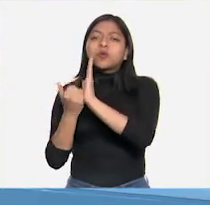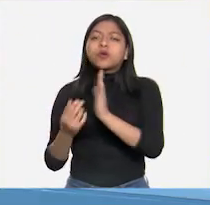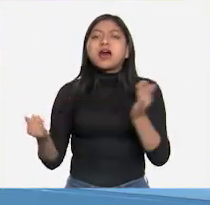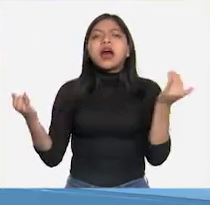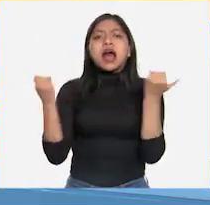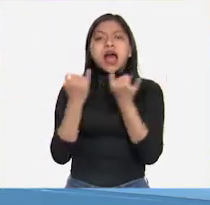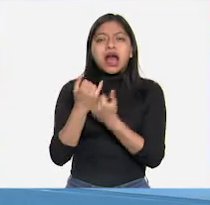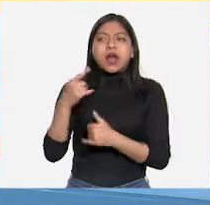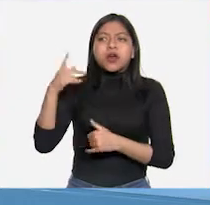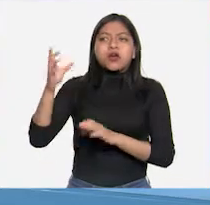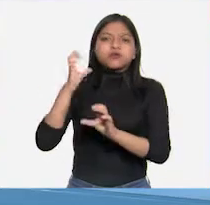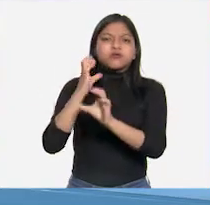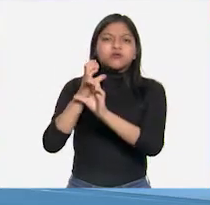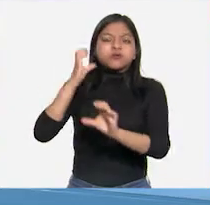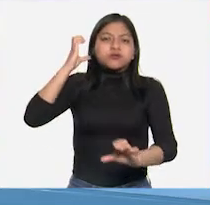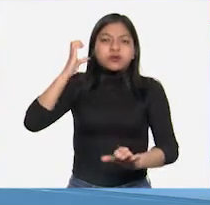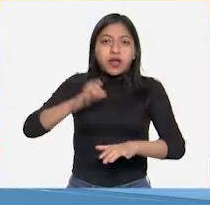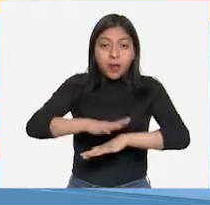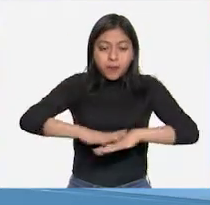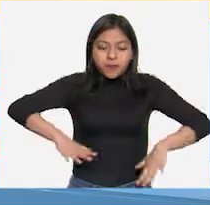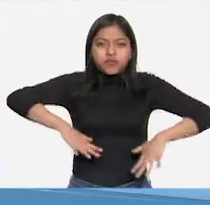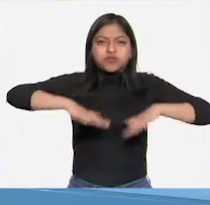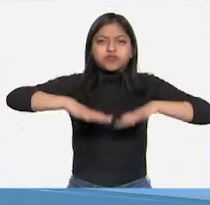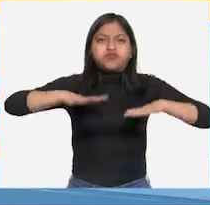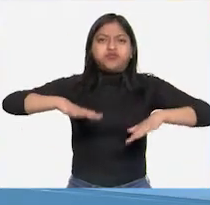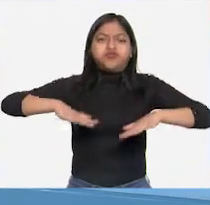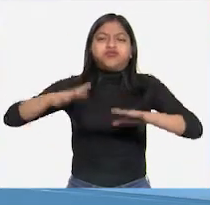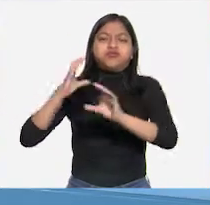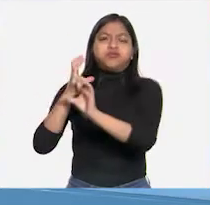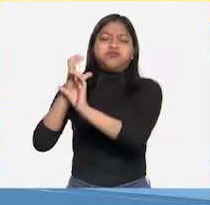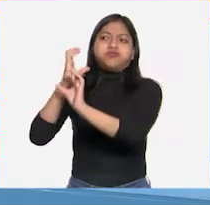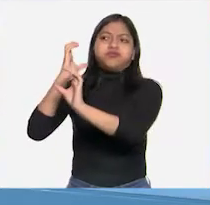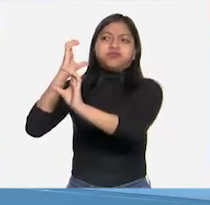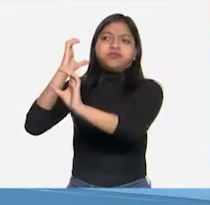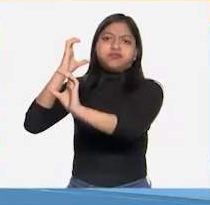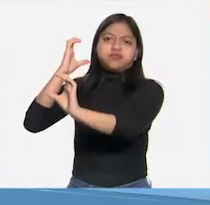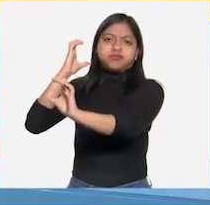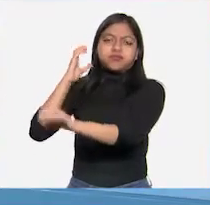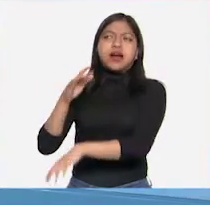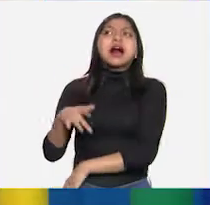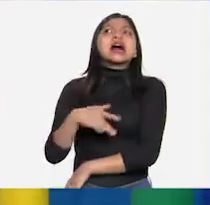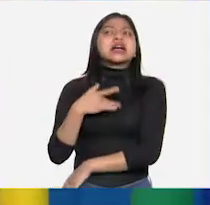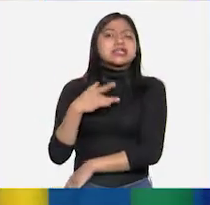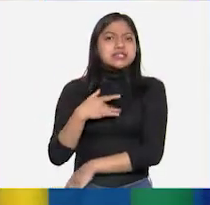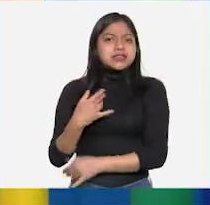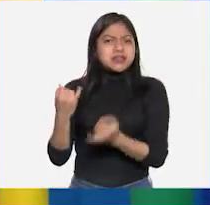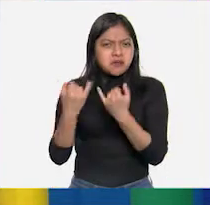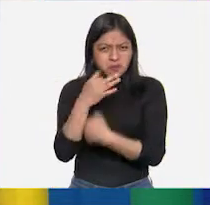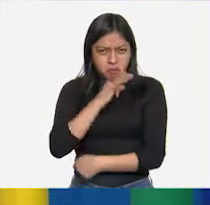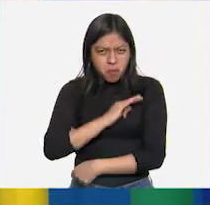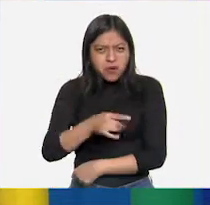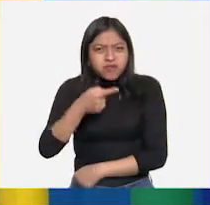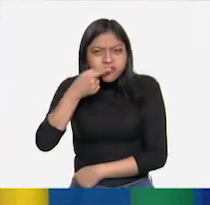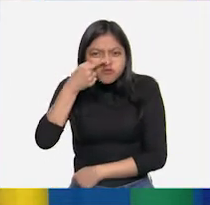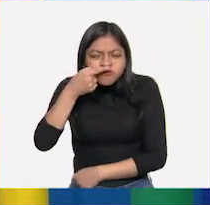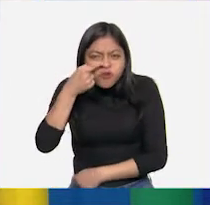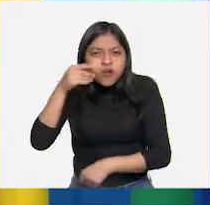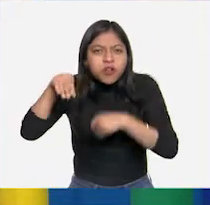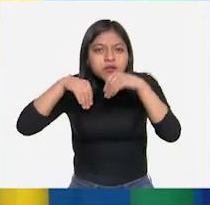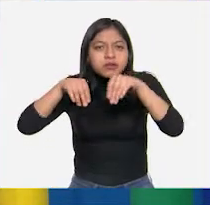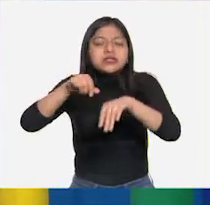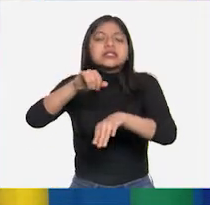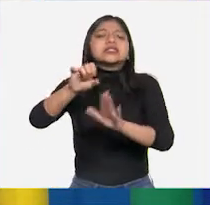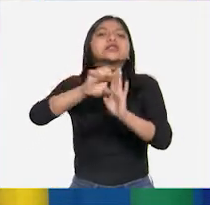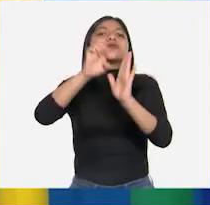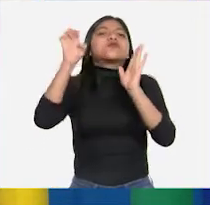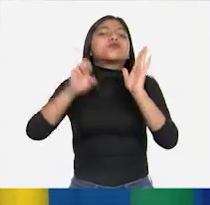a veces se transmite por el suelo, pero ¿también podemos oler el movimiento? Por supuesto, cuando dejas